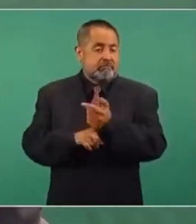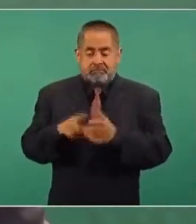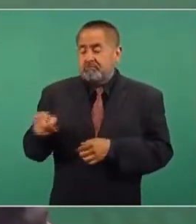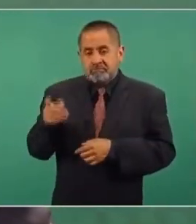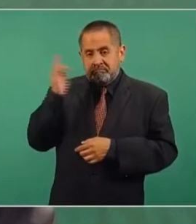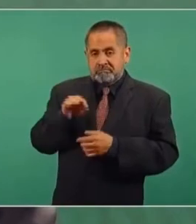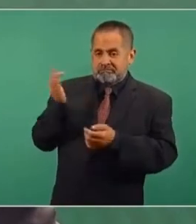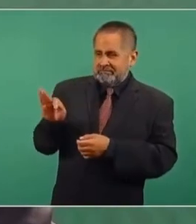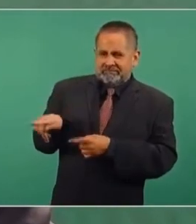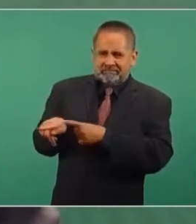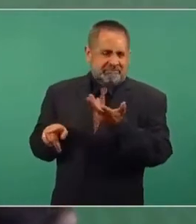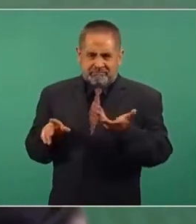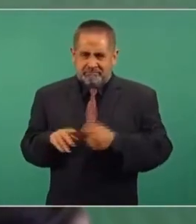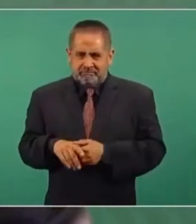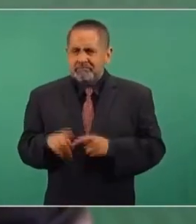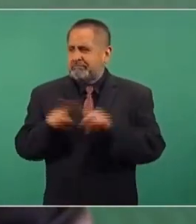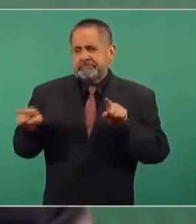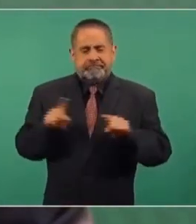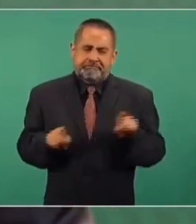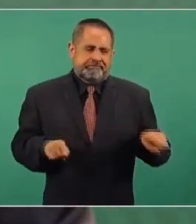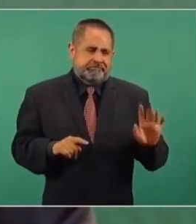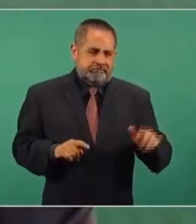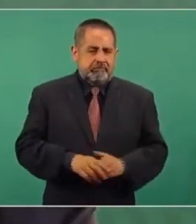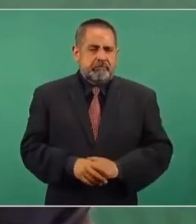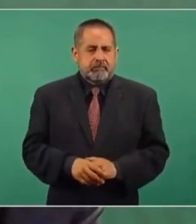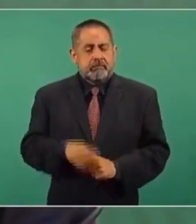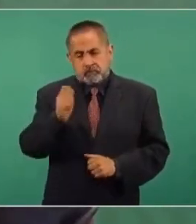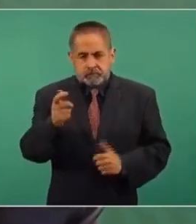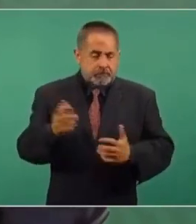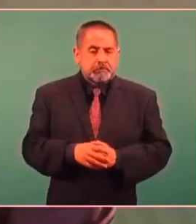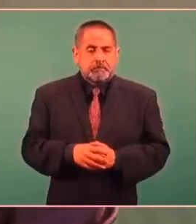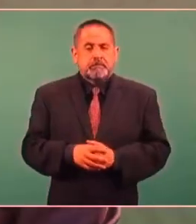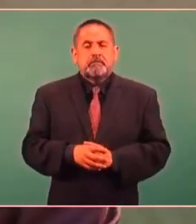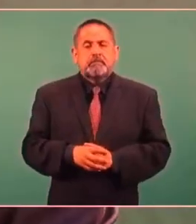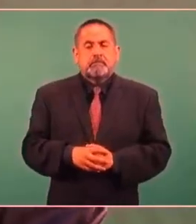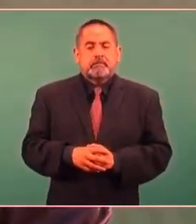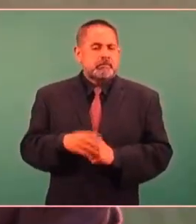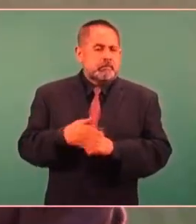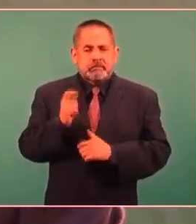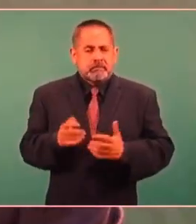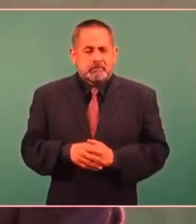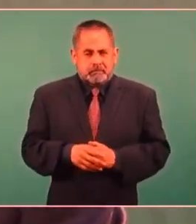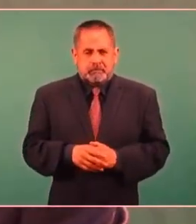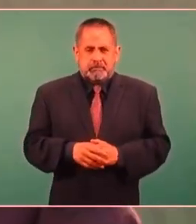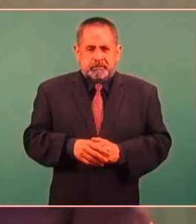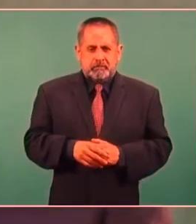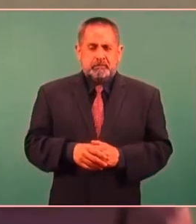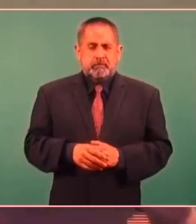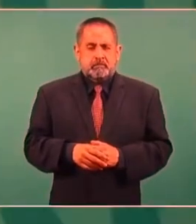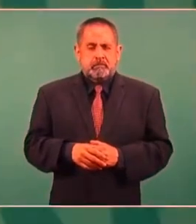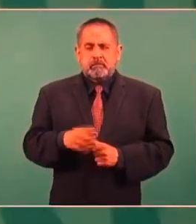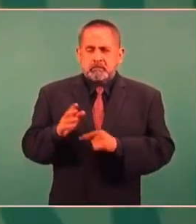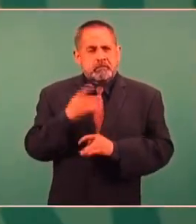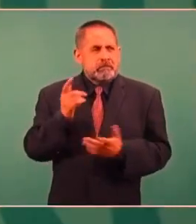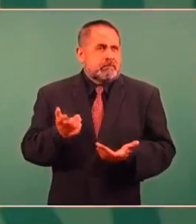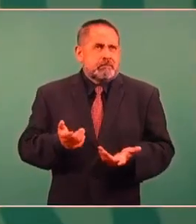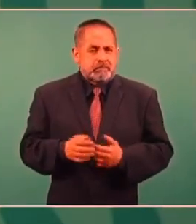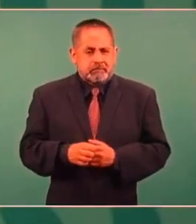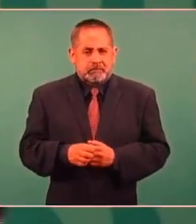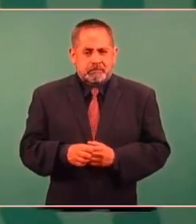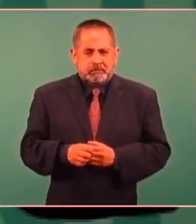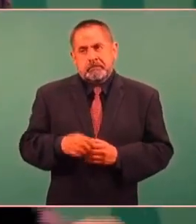del ciudadano. Eso no es lo mismo. Entonces, ¿por qué acudir a esto del